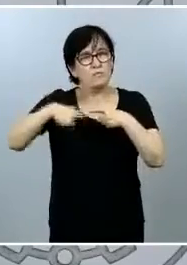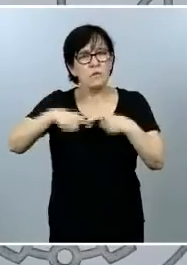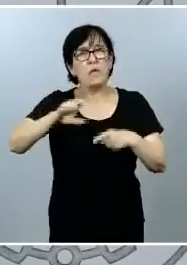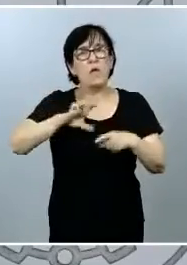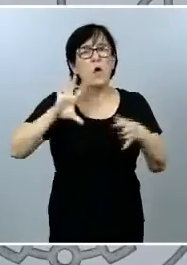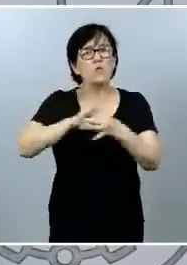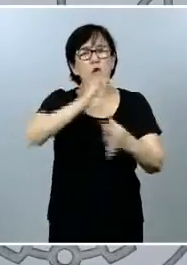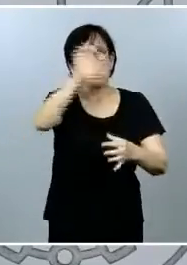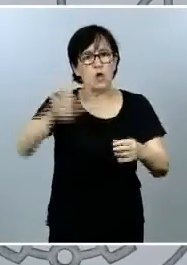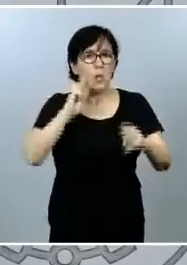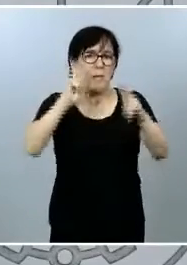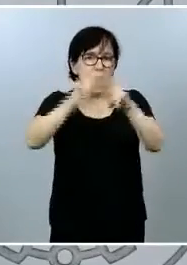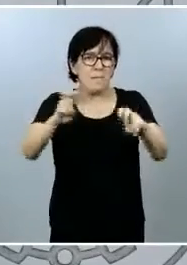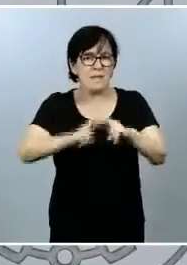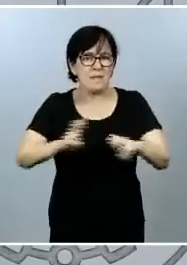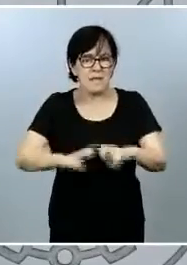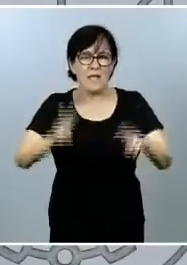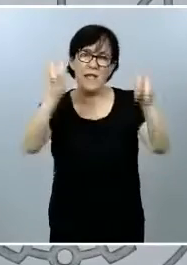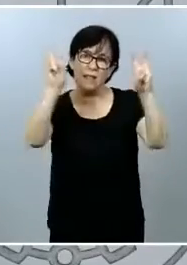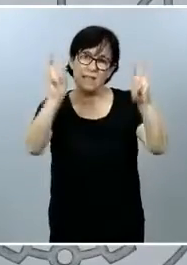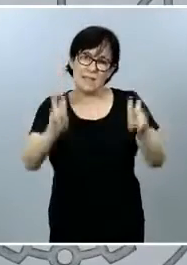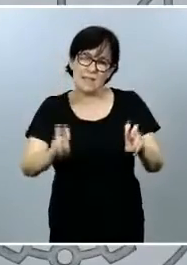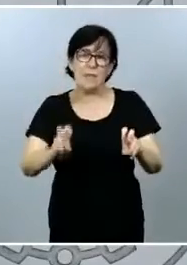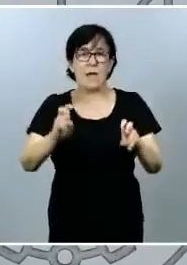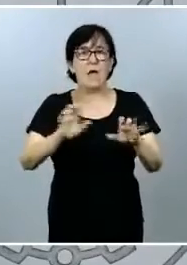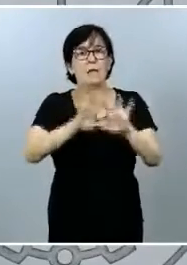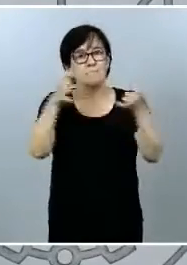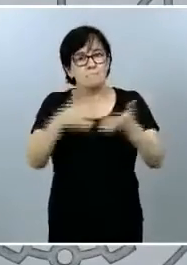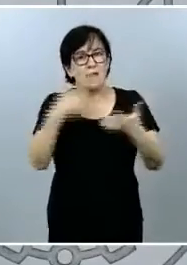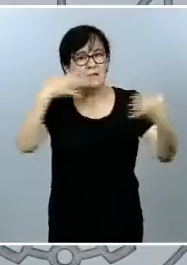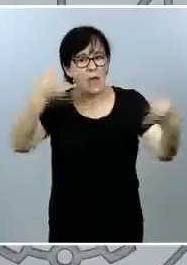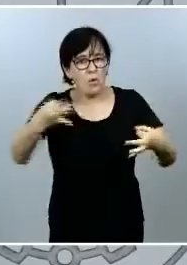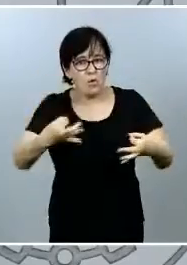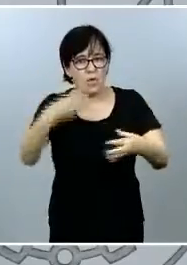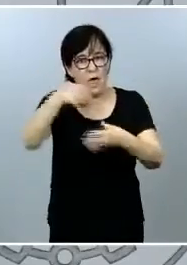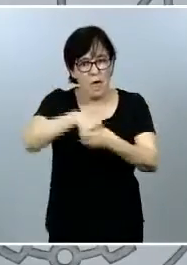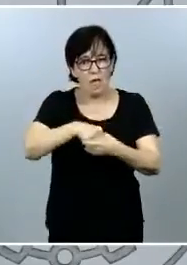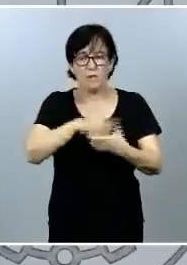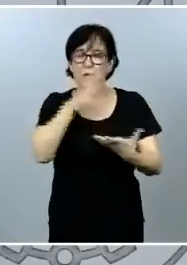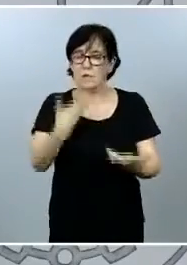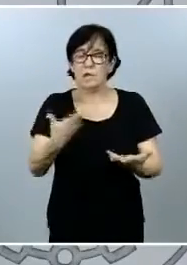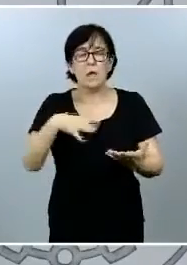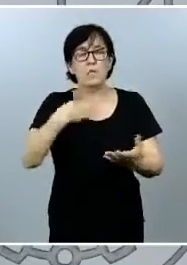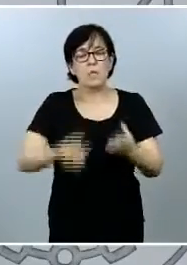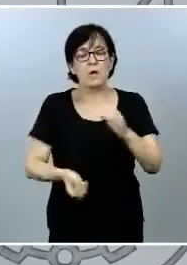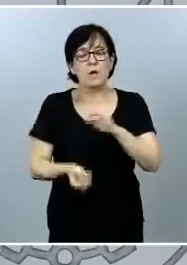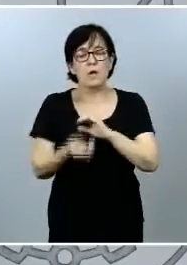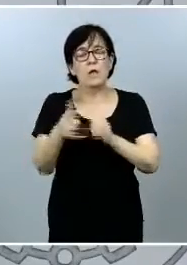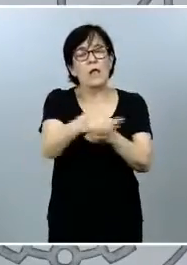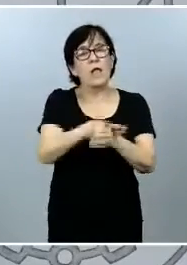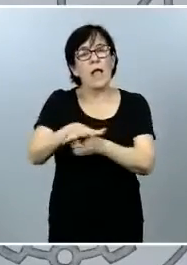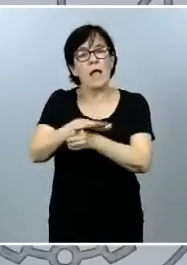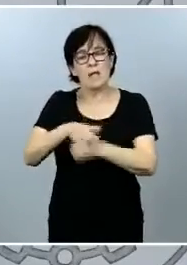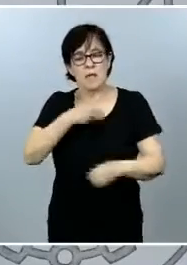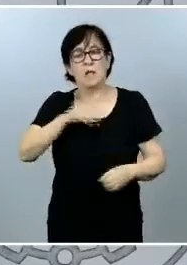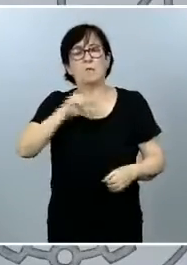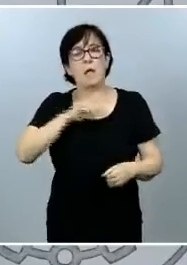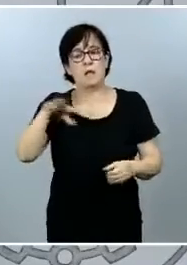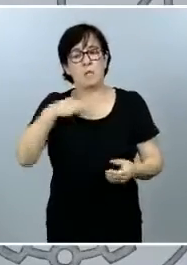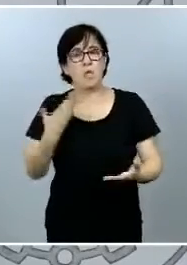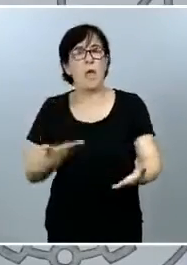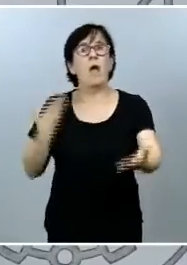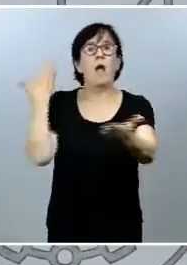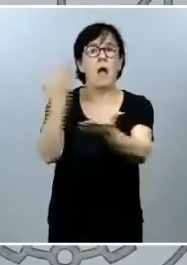investigaciones en materia de ciberseguridad, se puede constituir en un área en la que España puede aportar,